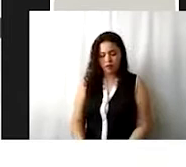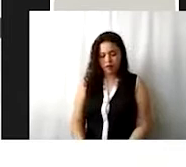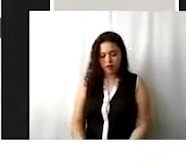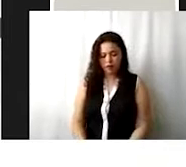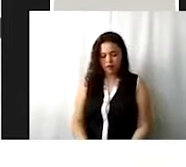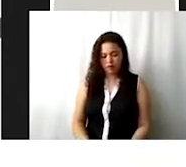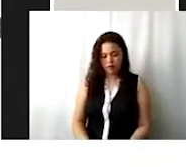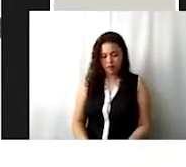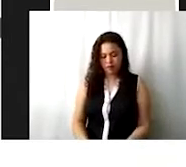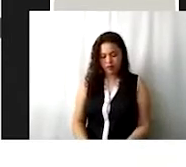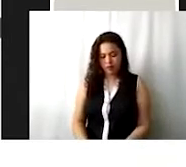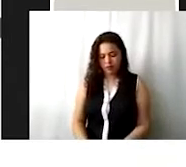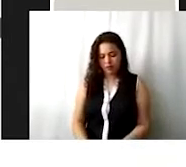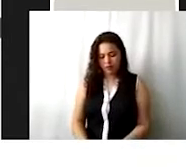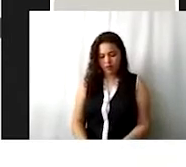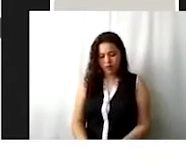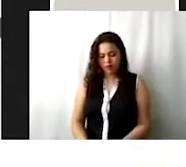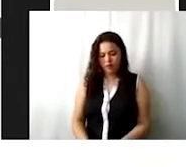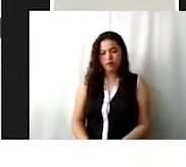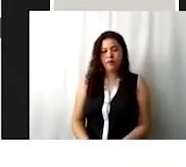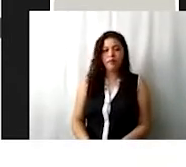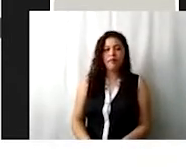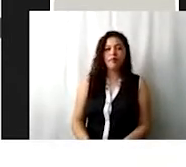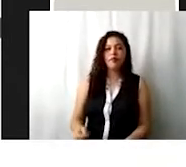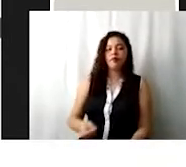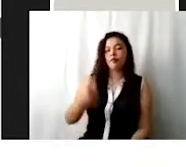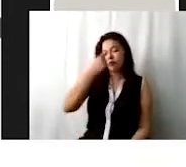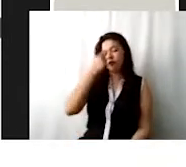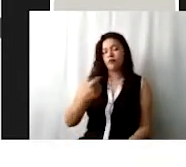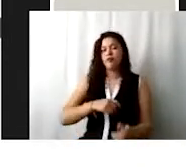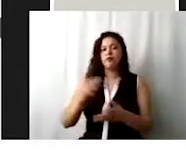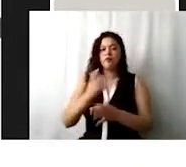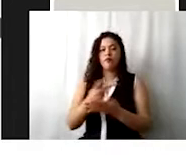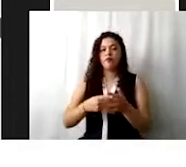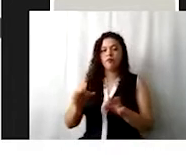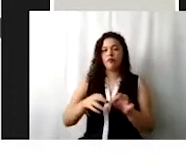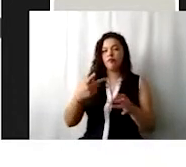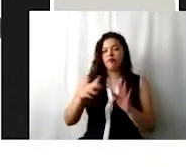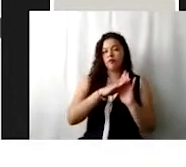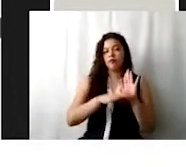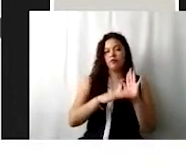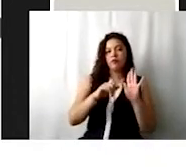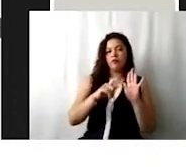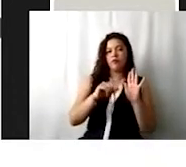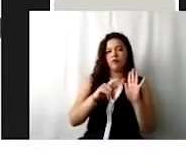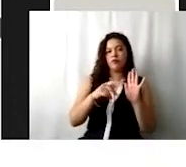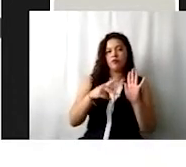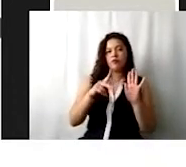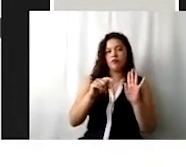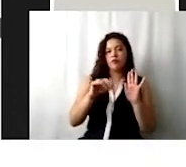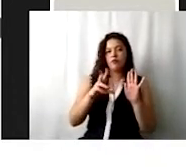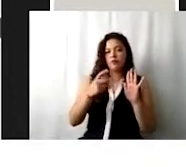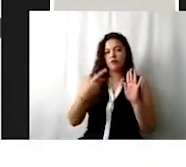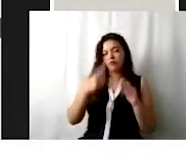En la etapa 1, para elaborar el programa de trabajo, deben tener en cuenta sus estatutos, ya que sus programas, proyectos y